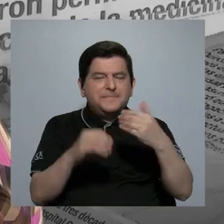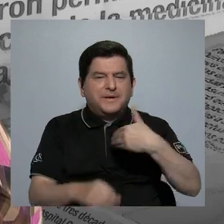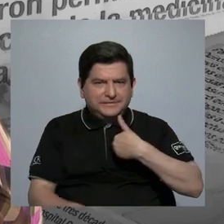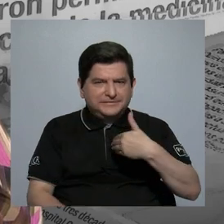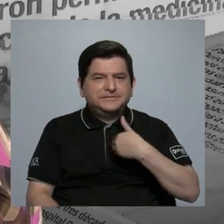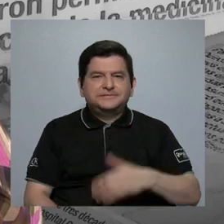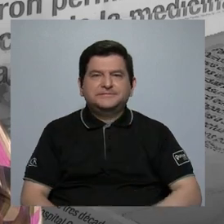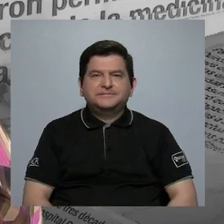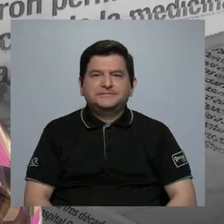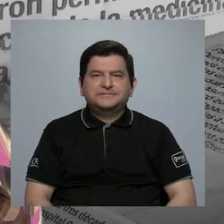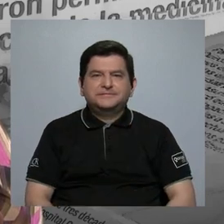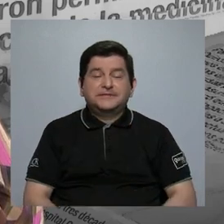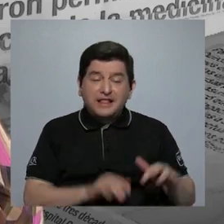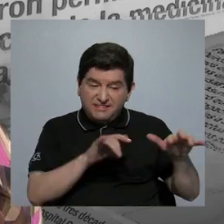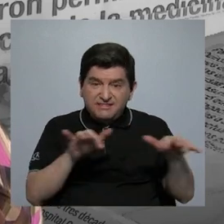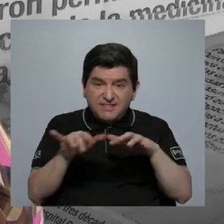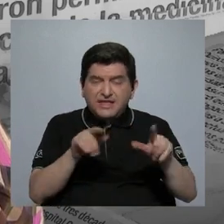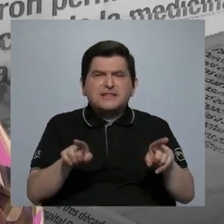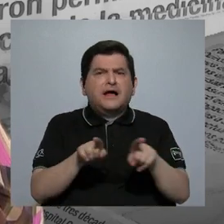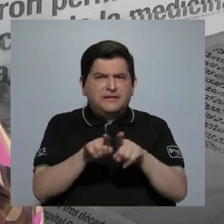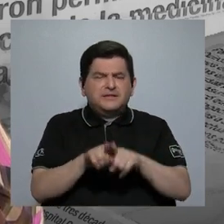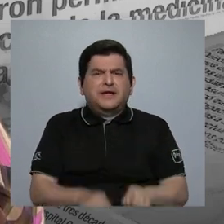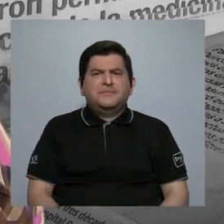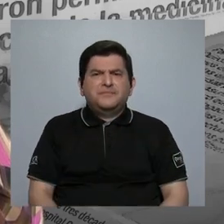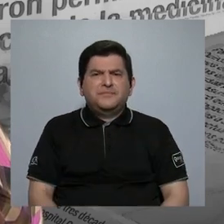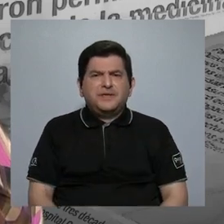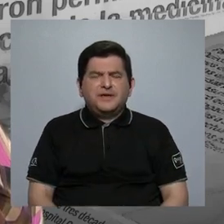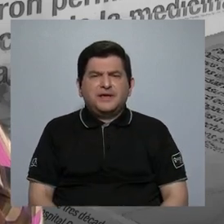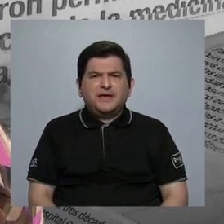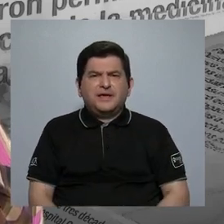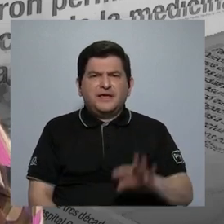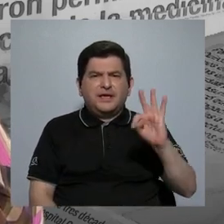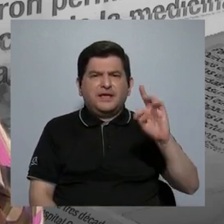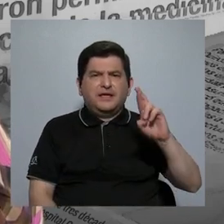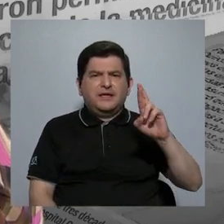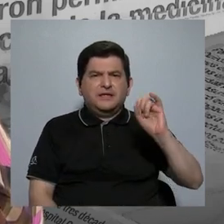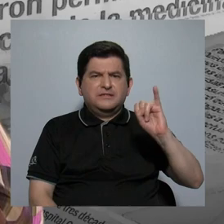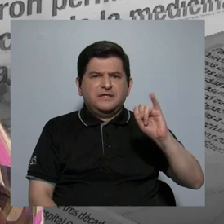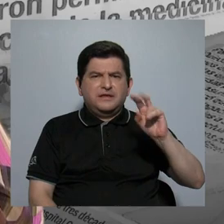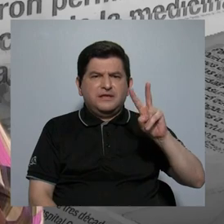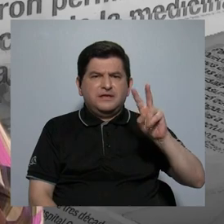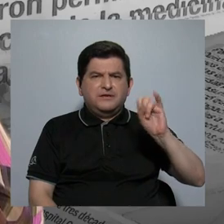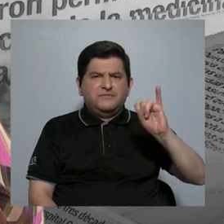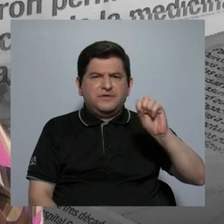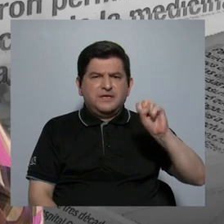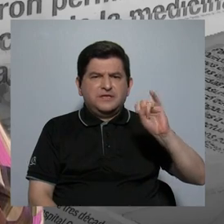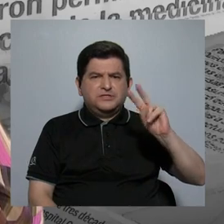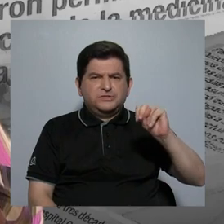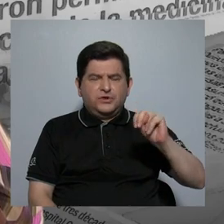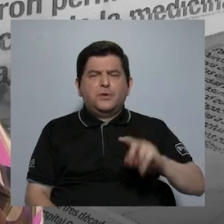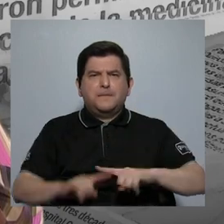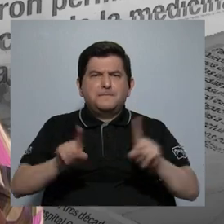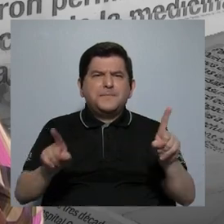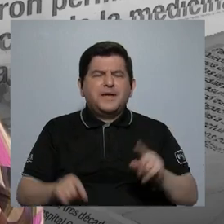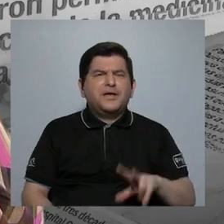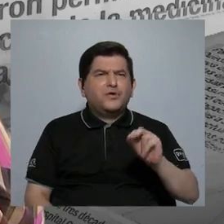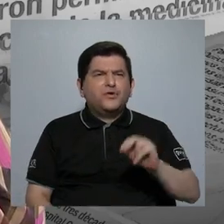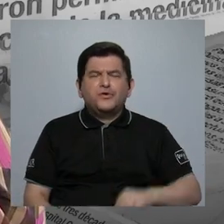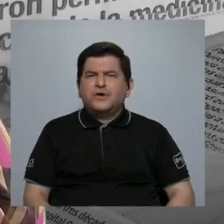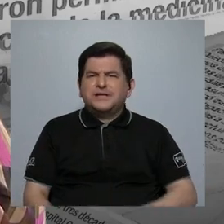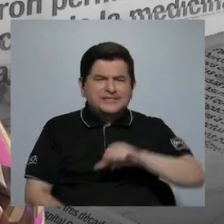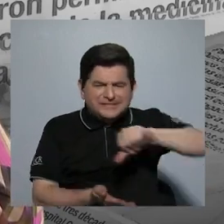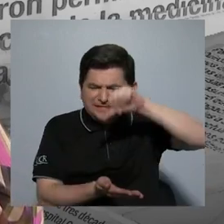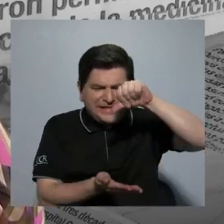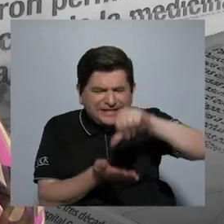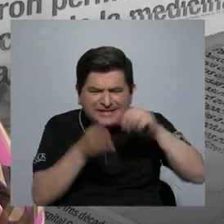más digitales, pero también, por ejemplo, Tribisión recibió un poco, pero tampoco podemos decir que hay